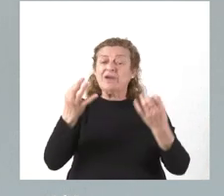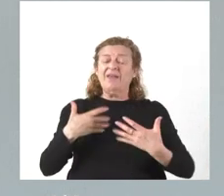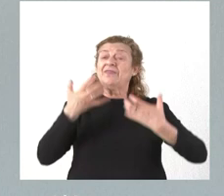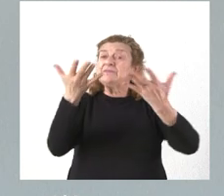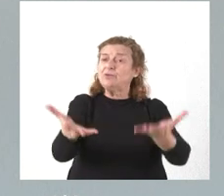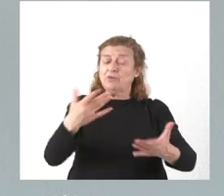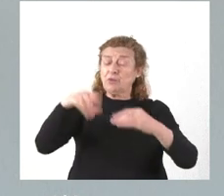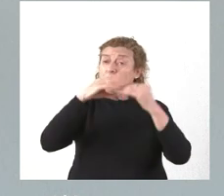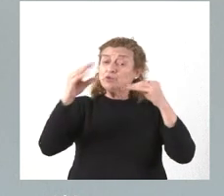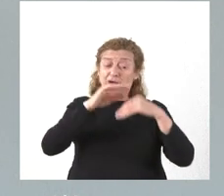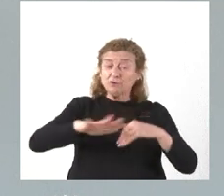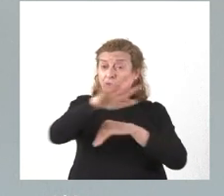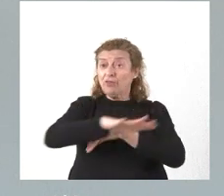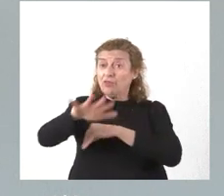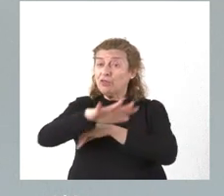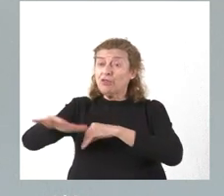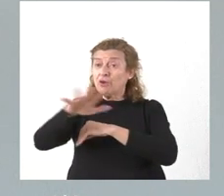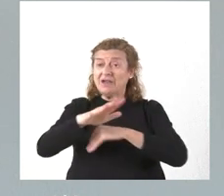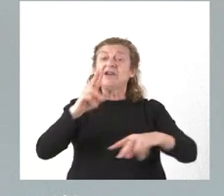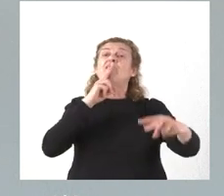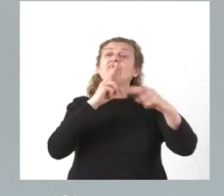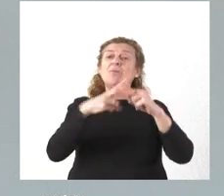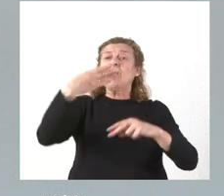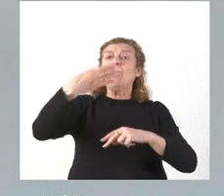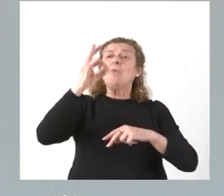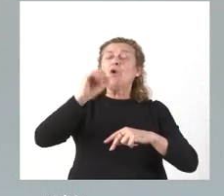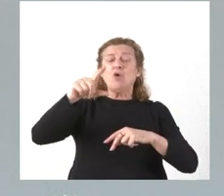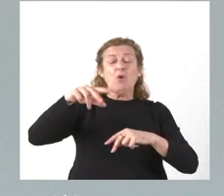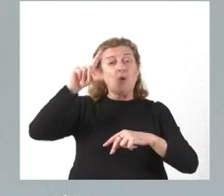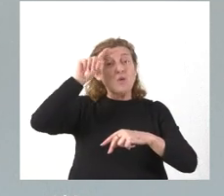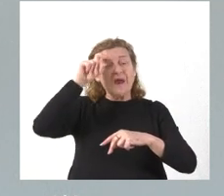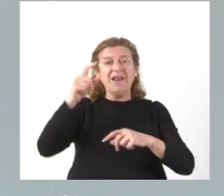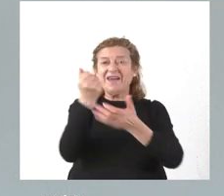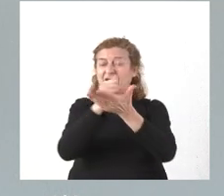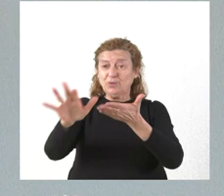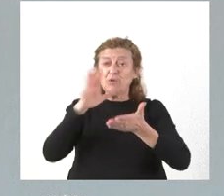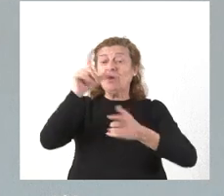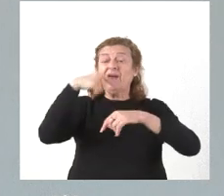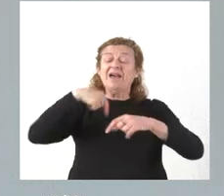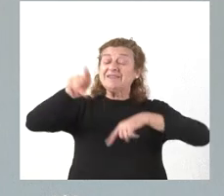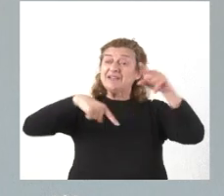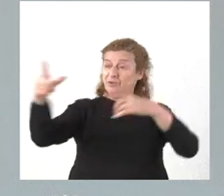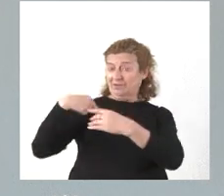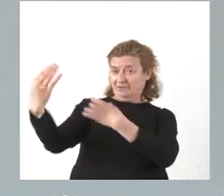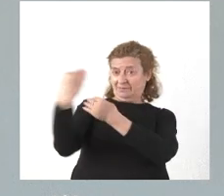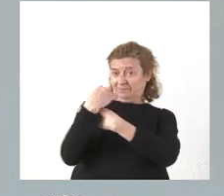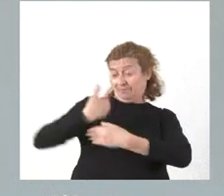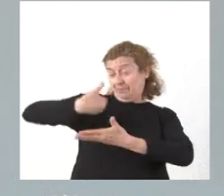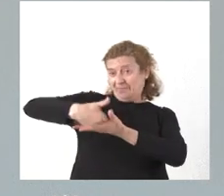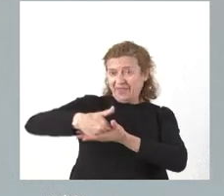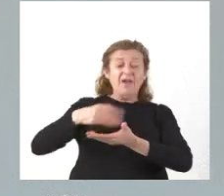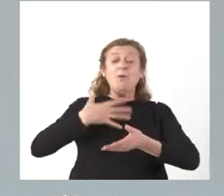los usuarios de estas zonas el denominado bono rural gratuito de transporte a la demanda, con el que se puede viajar de manera